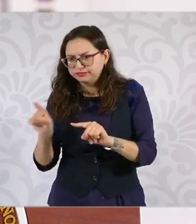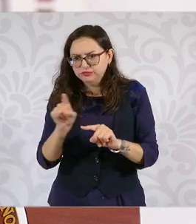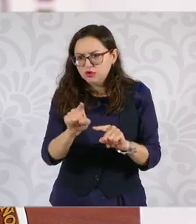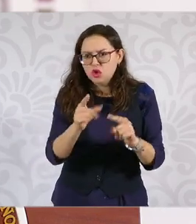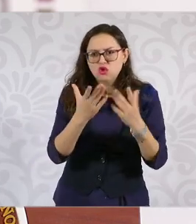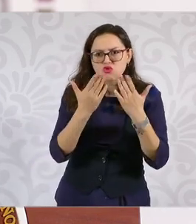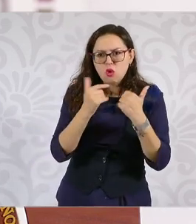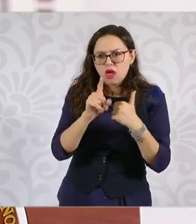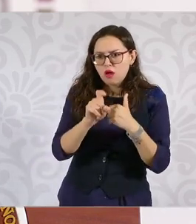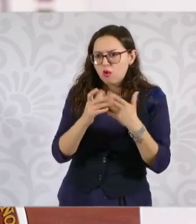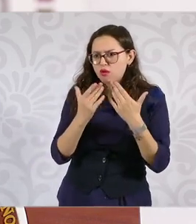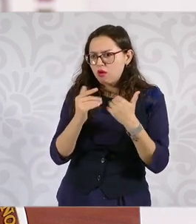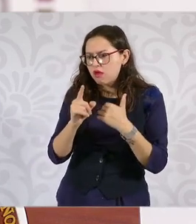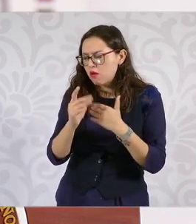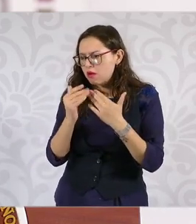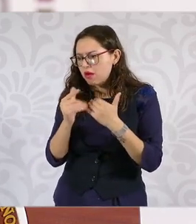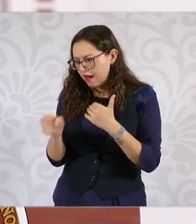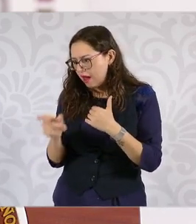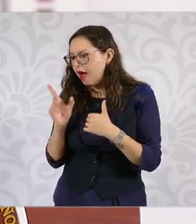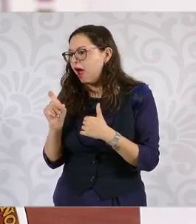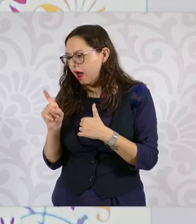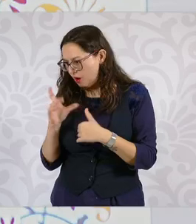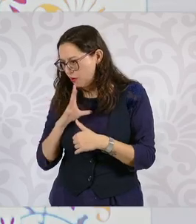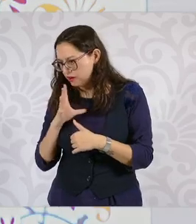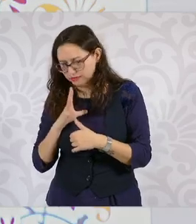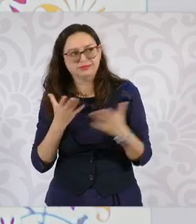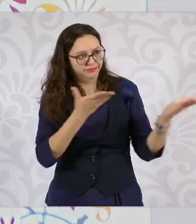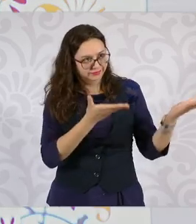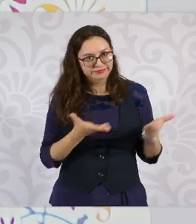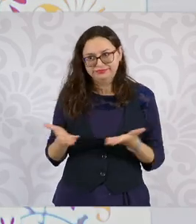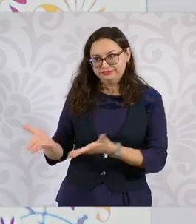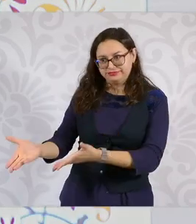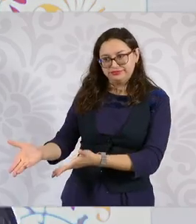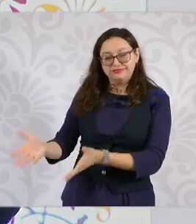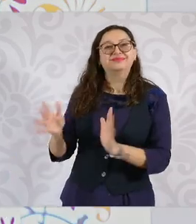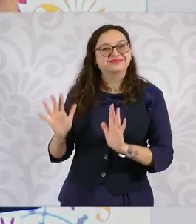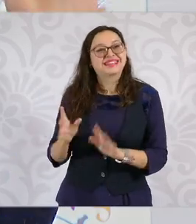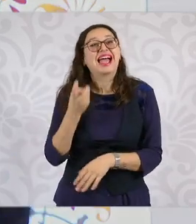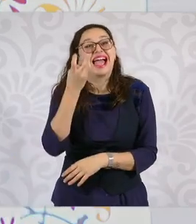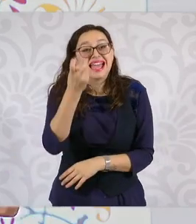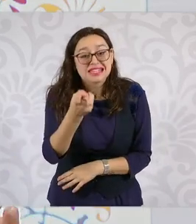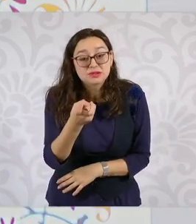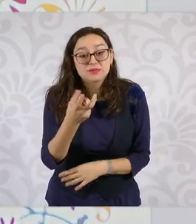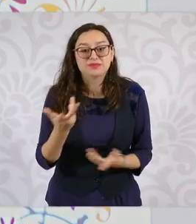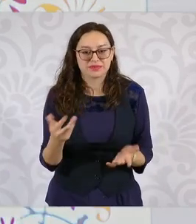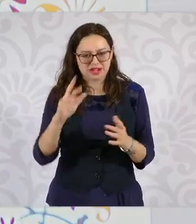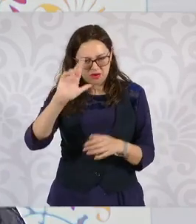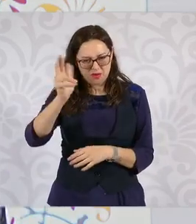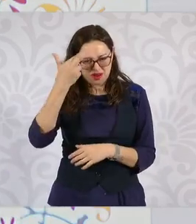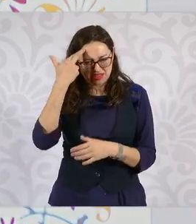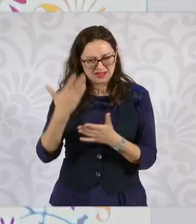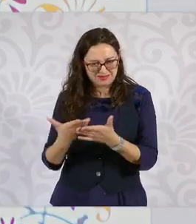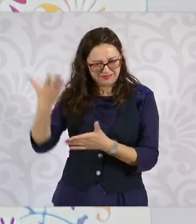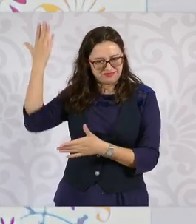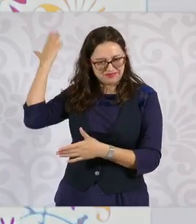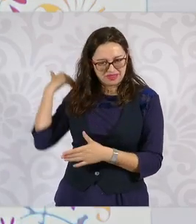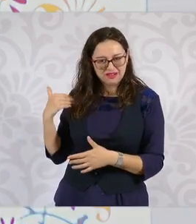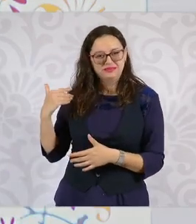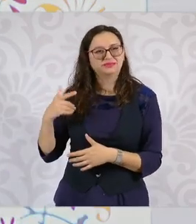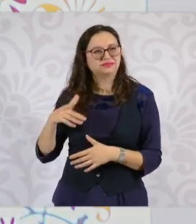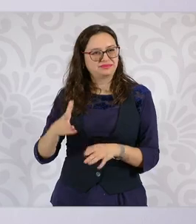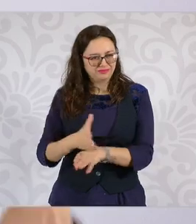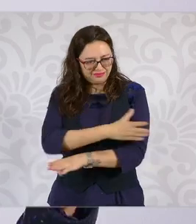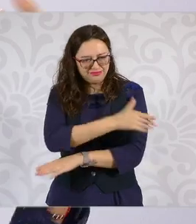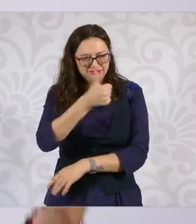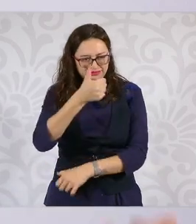Constellation Brands con el presidente López Obrador, que se iba a poner en Mexicali, cuando Mexicali es una de las